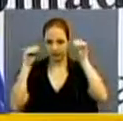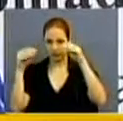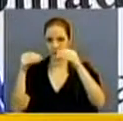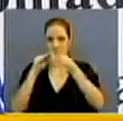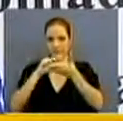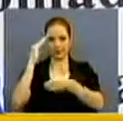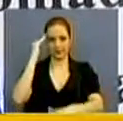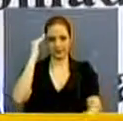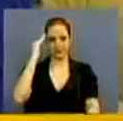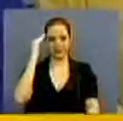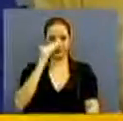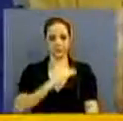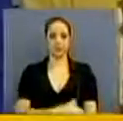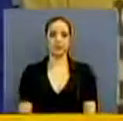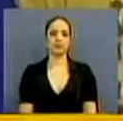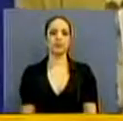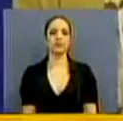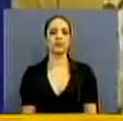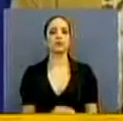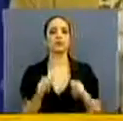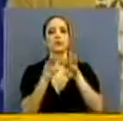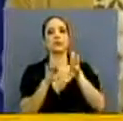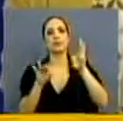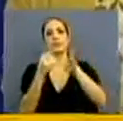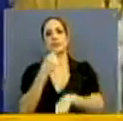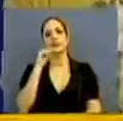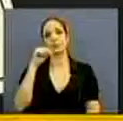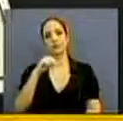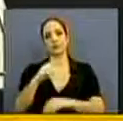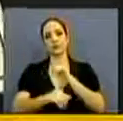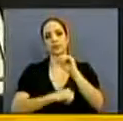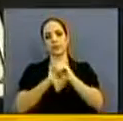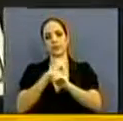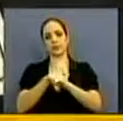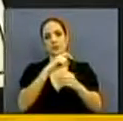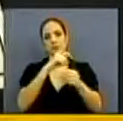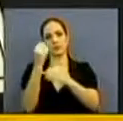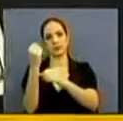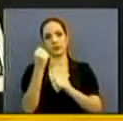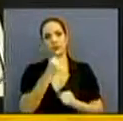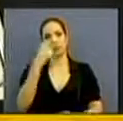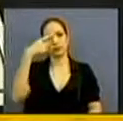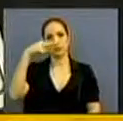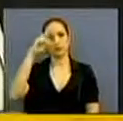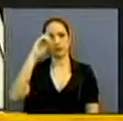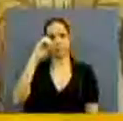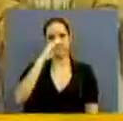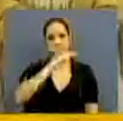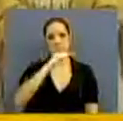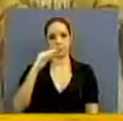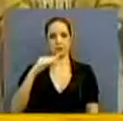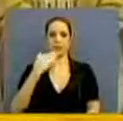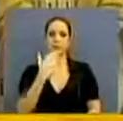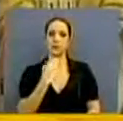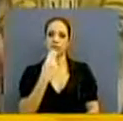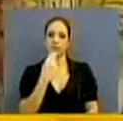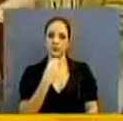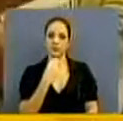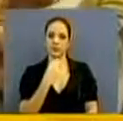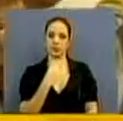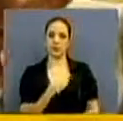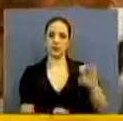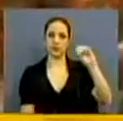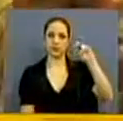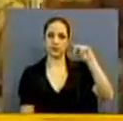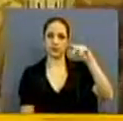este conocimiento a nivel local. Cabe señalar que este año participaron miembros de la Fundación Pro Niños del Darién, única ONG y de instituciones del